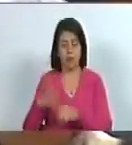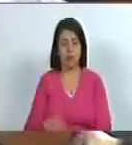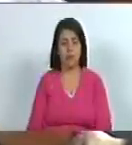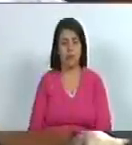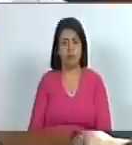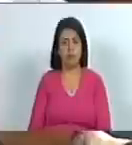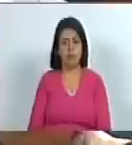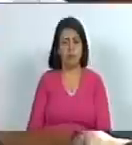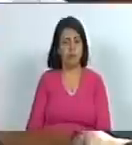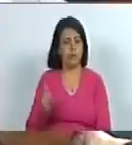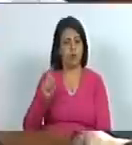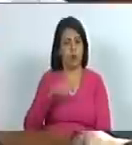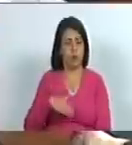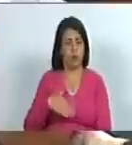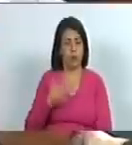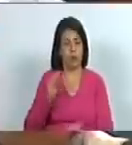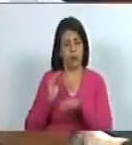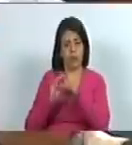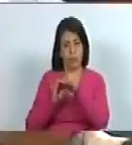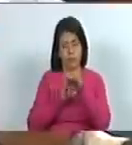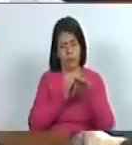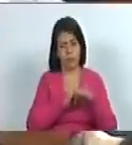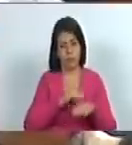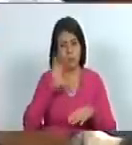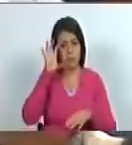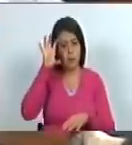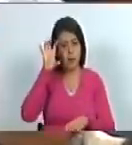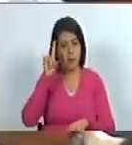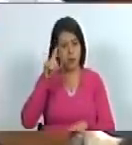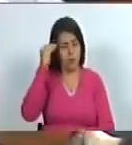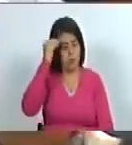no podemos como país y es una reflexión que hago